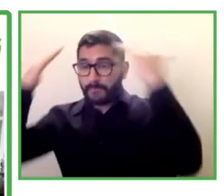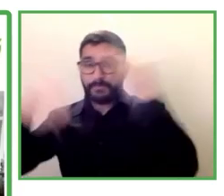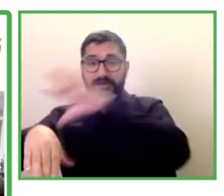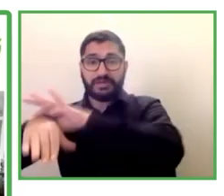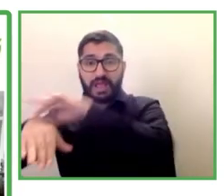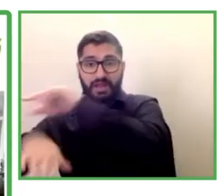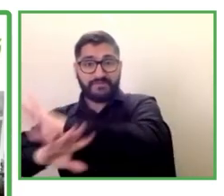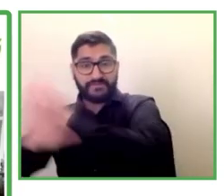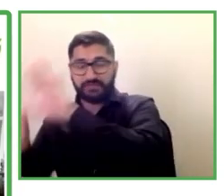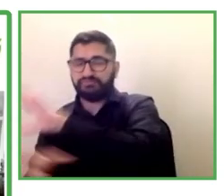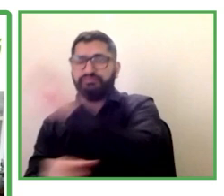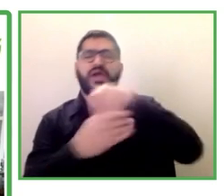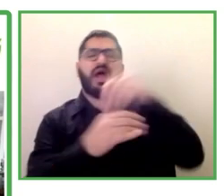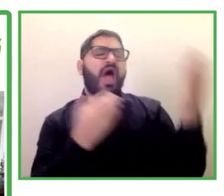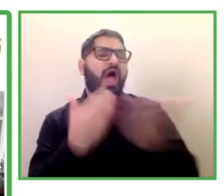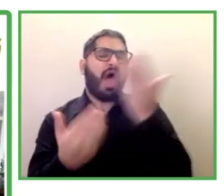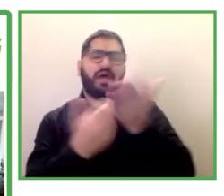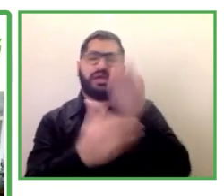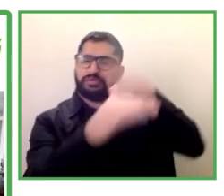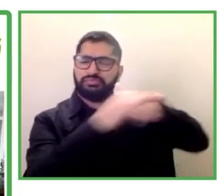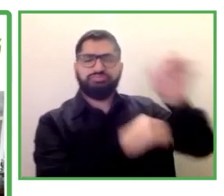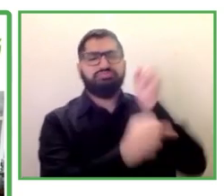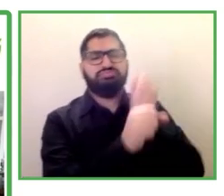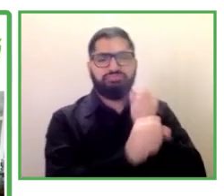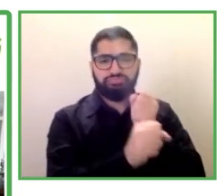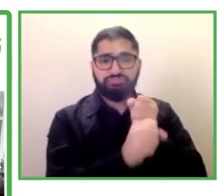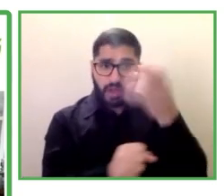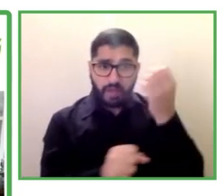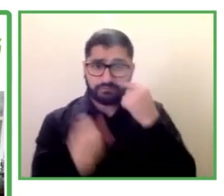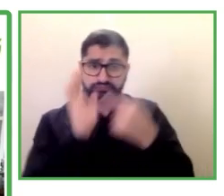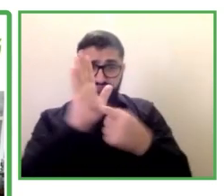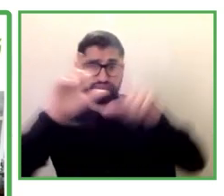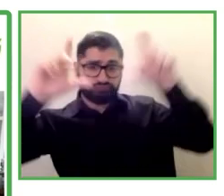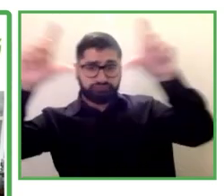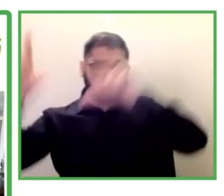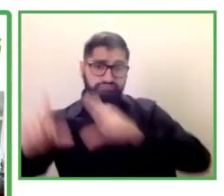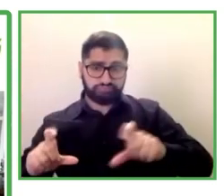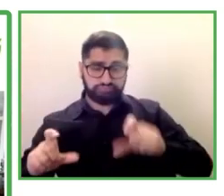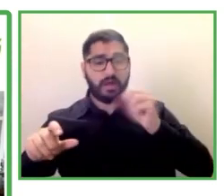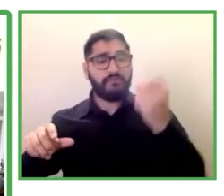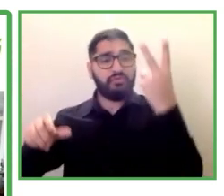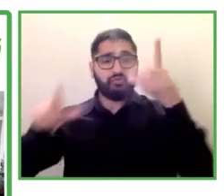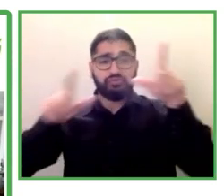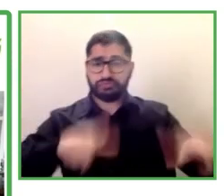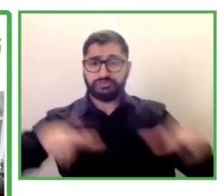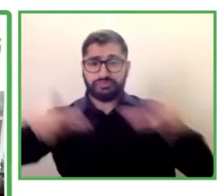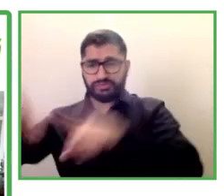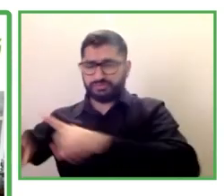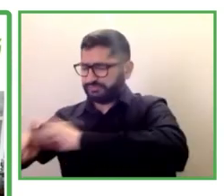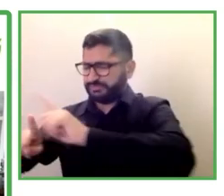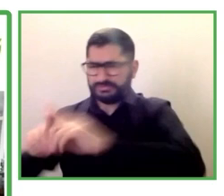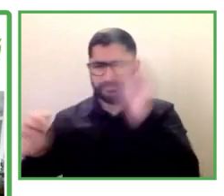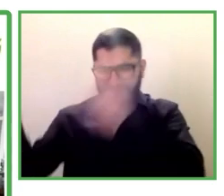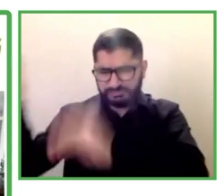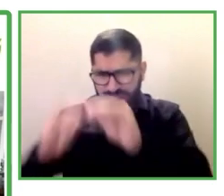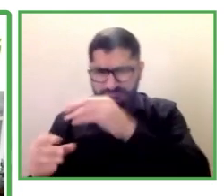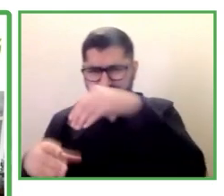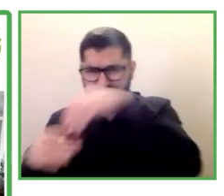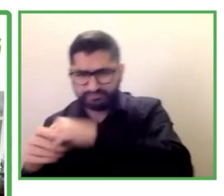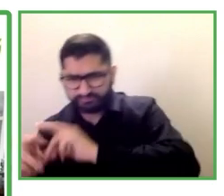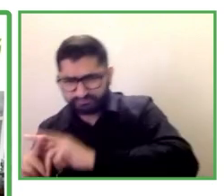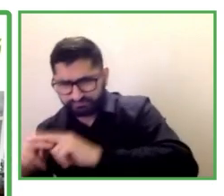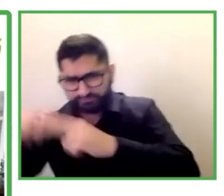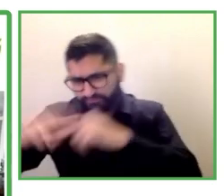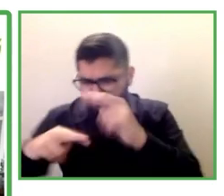fotografías, el área de jardinería y horticultura, el área de manipulados y el área de limpieza de